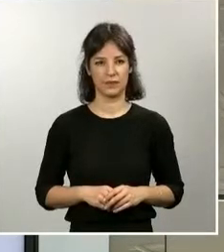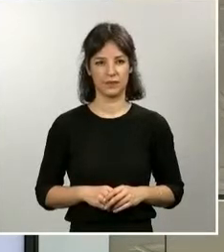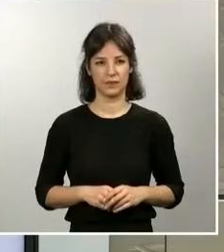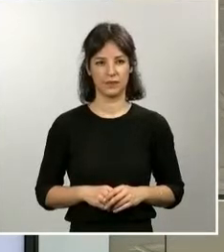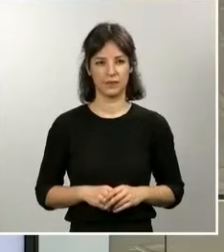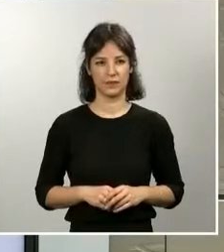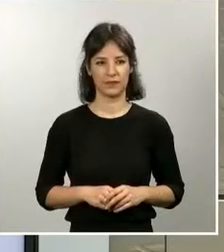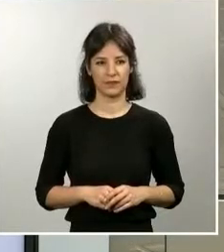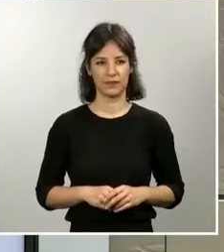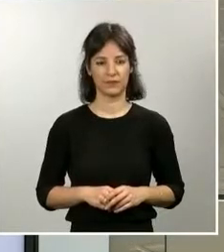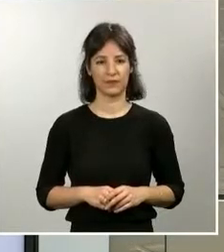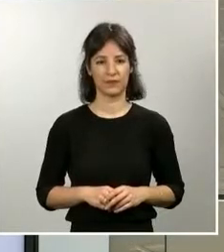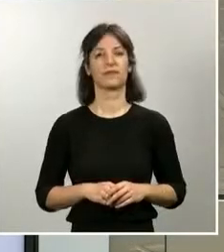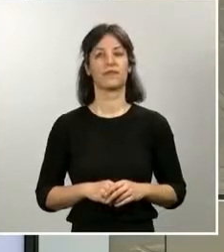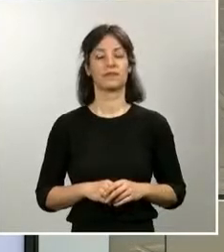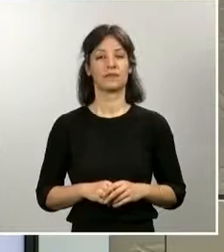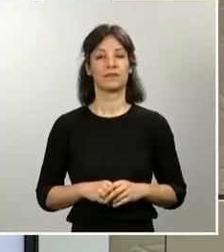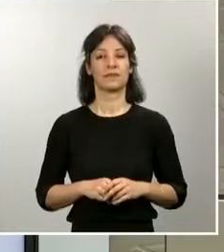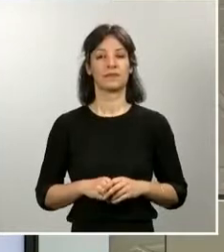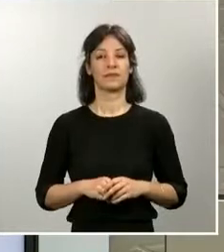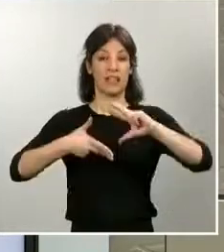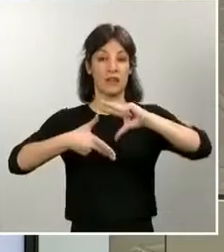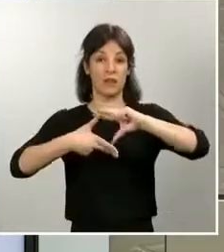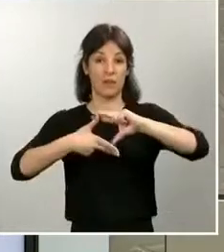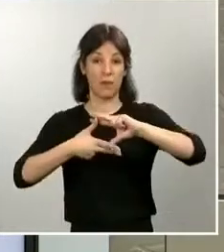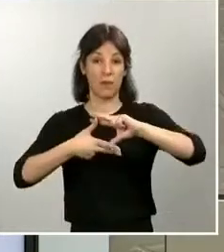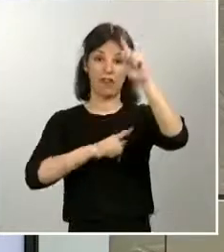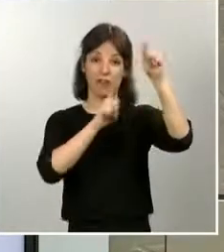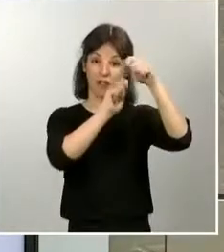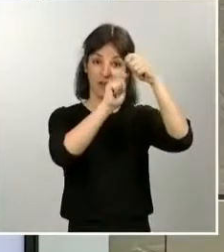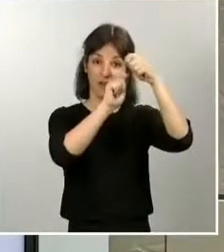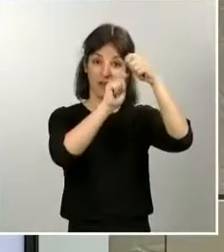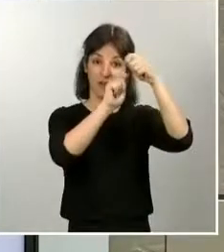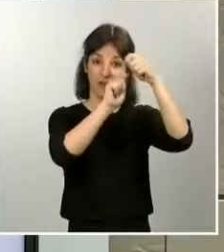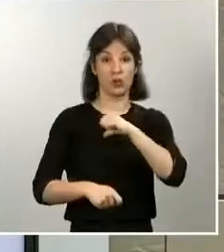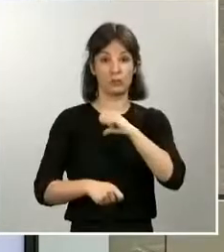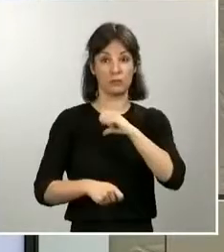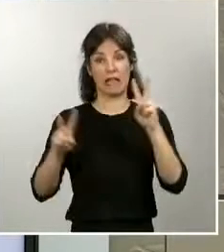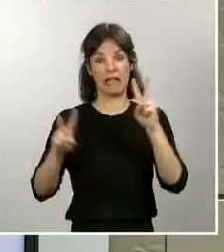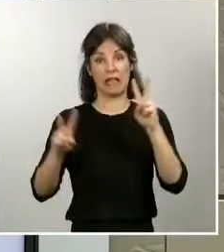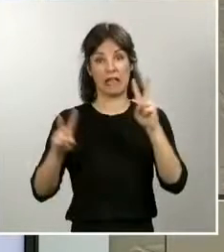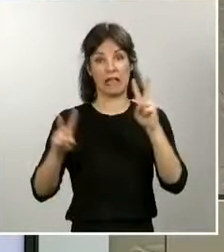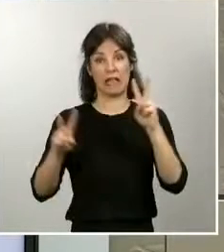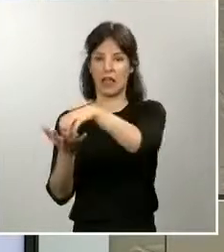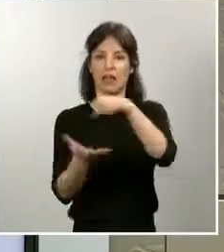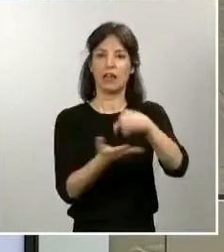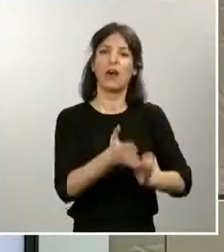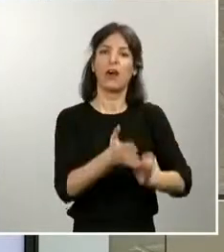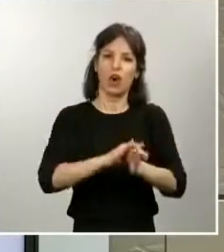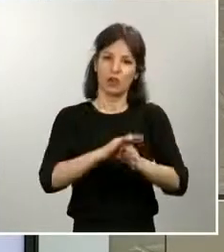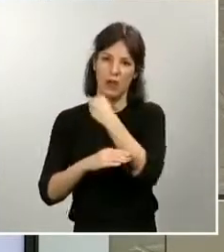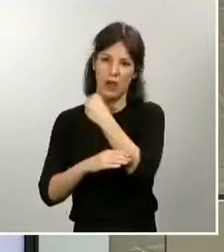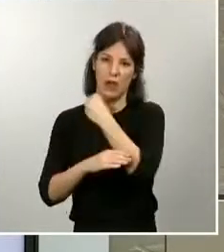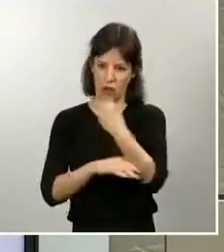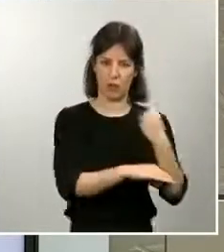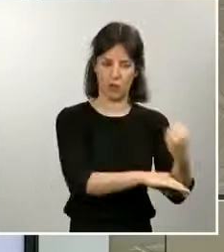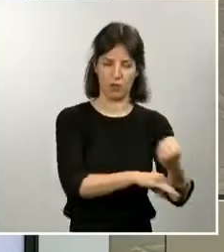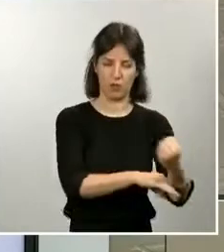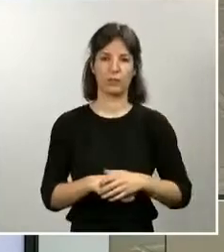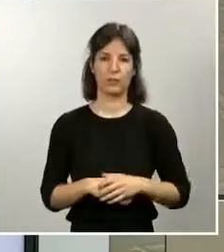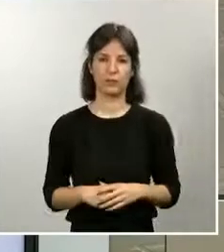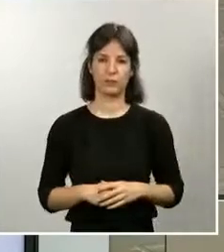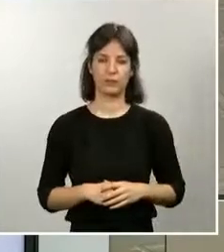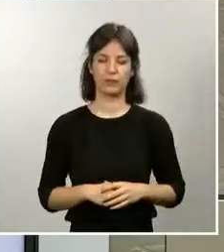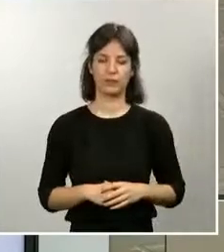IFEMA y en la Fira de Barcelona. Y pues completar que también se